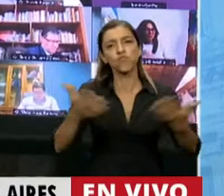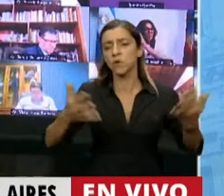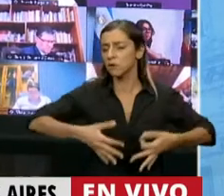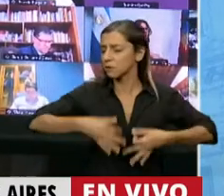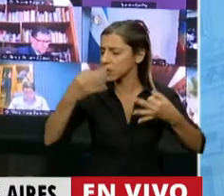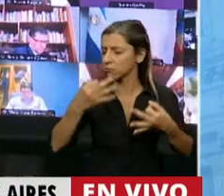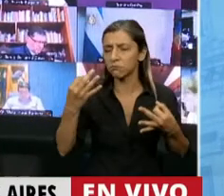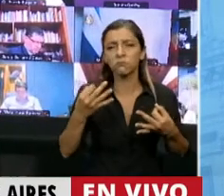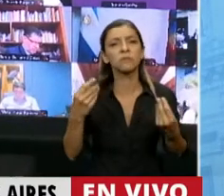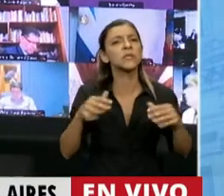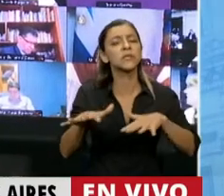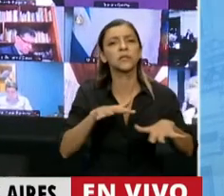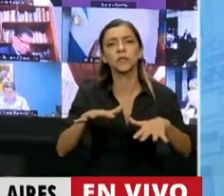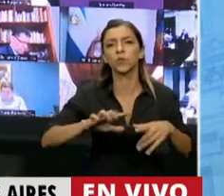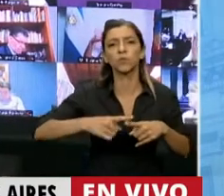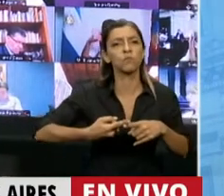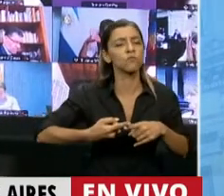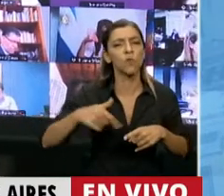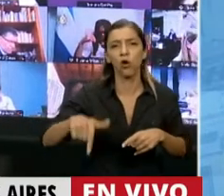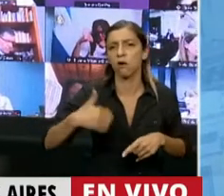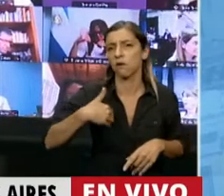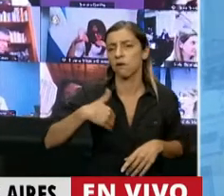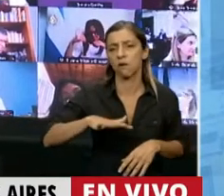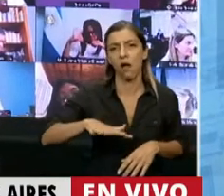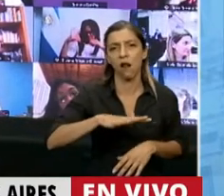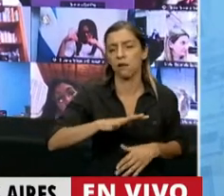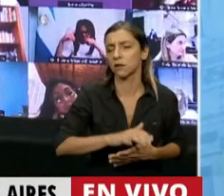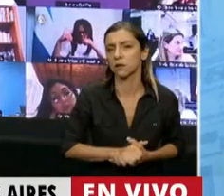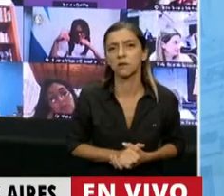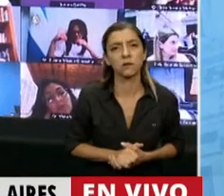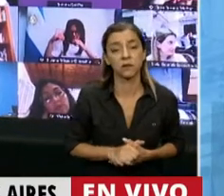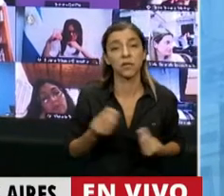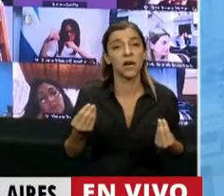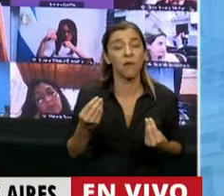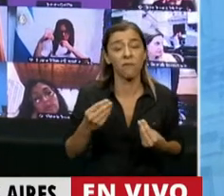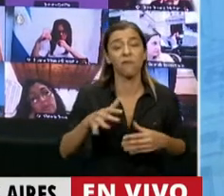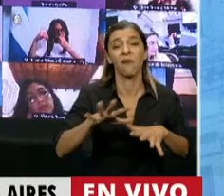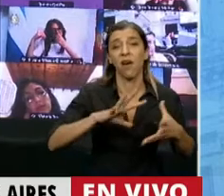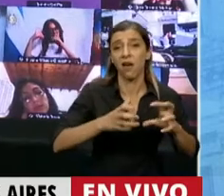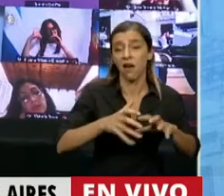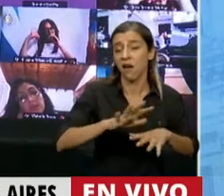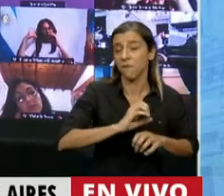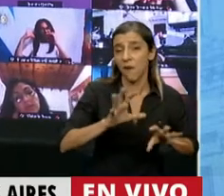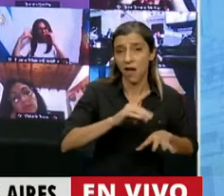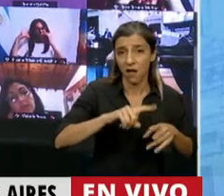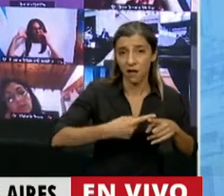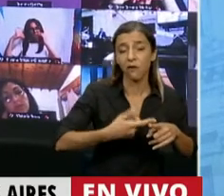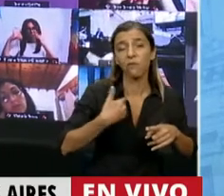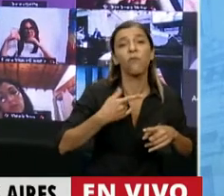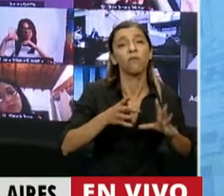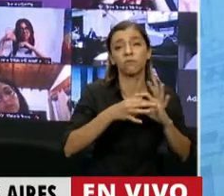política que estamos atravesando como resultado de una crisis económica de enorme